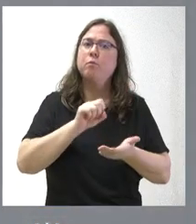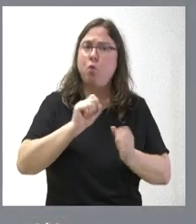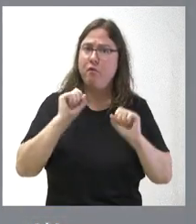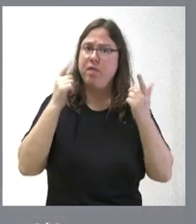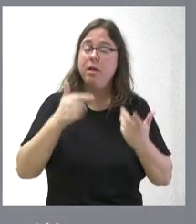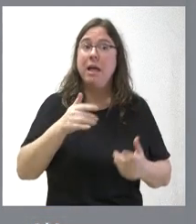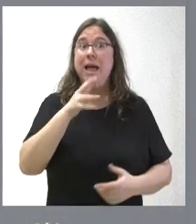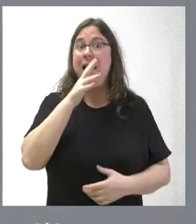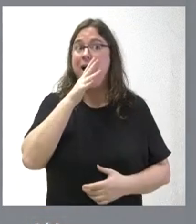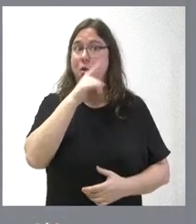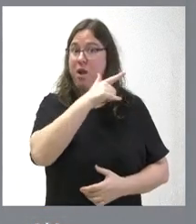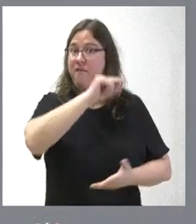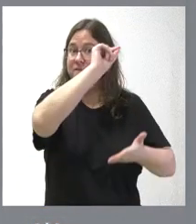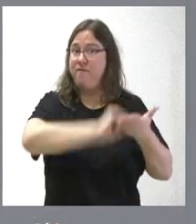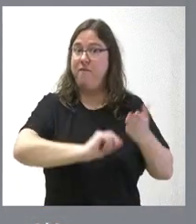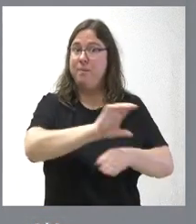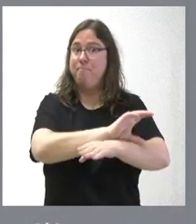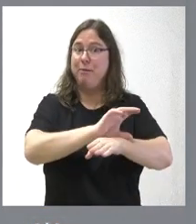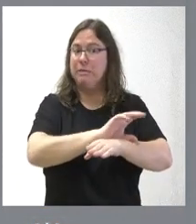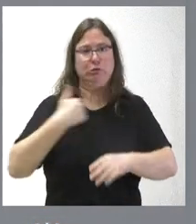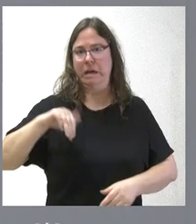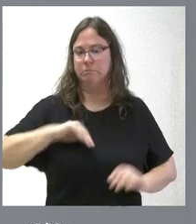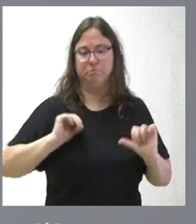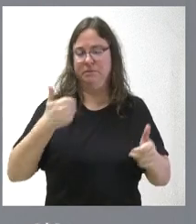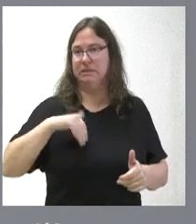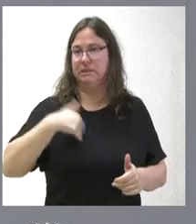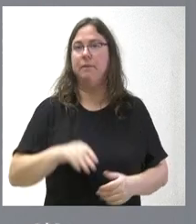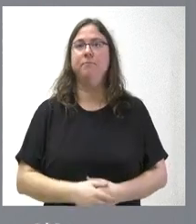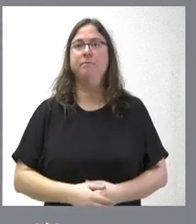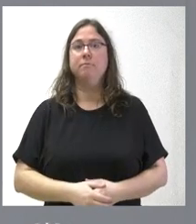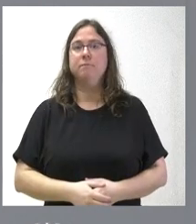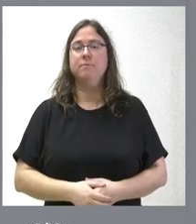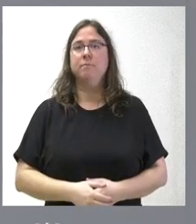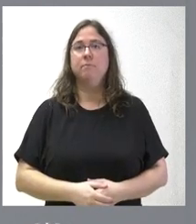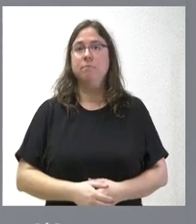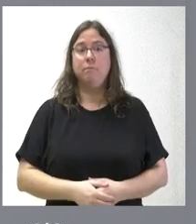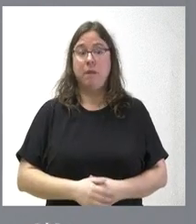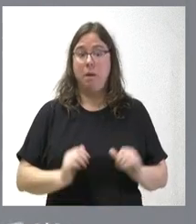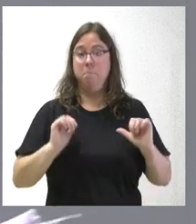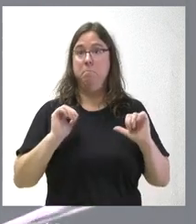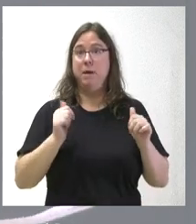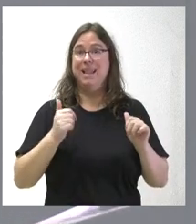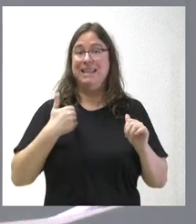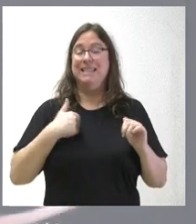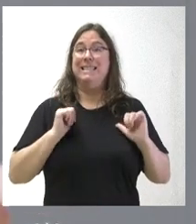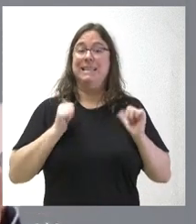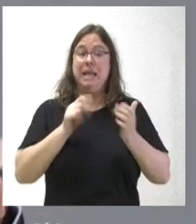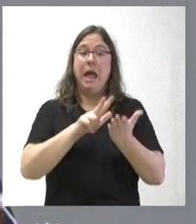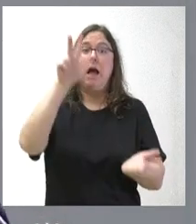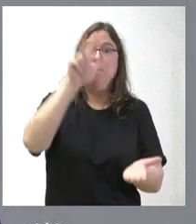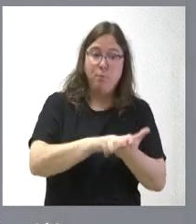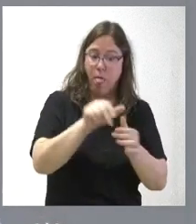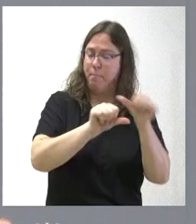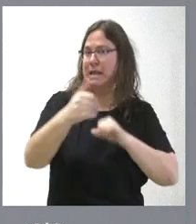ahora lo firmará el consejero de Sanidad y, por tanto, ya. Será de vigencia desde su aprobación.